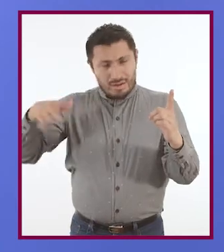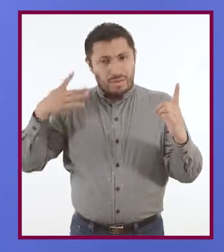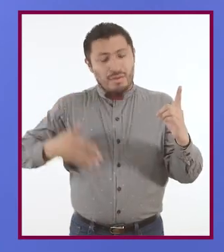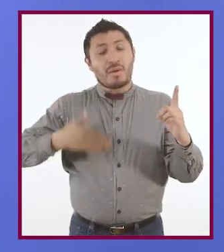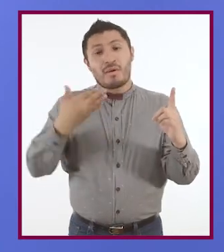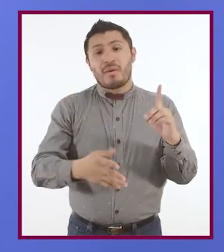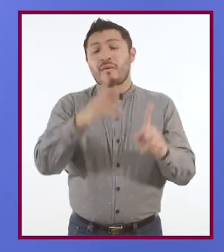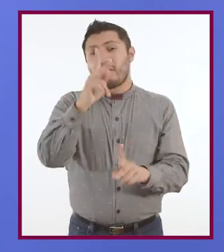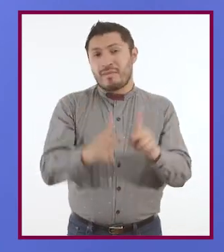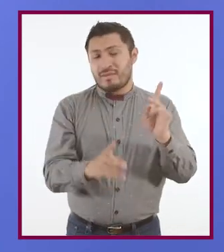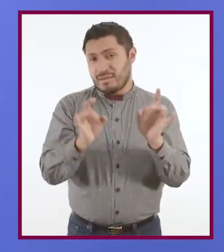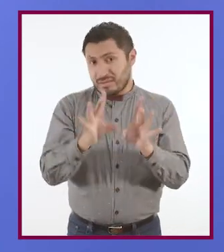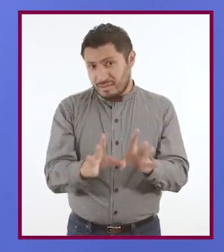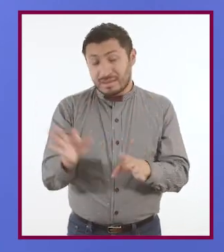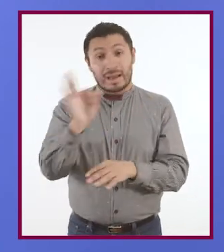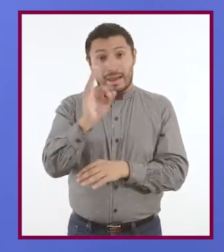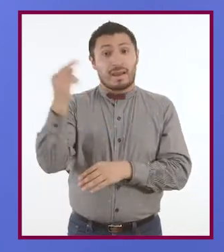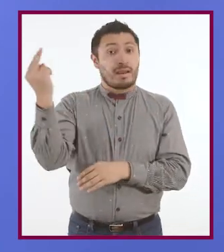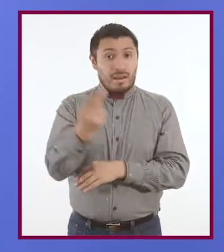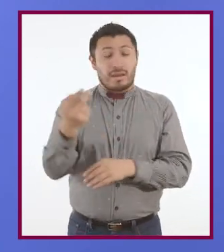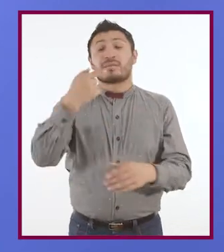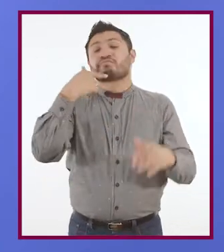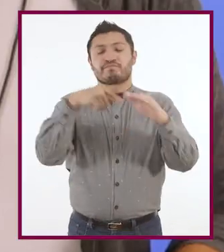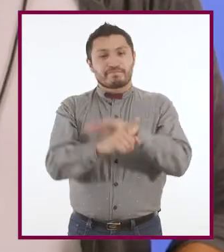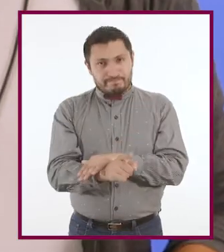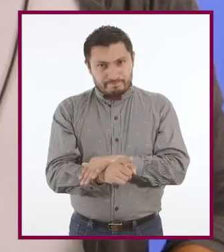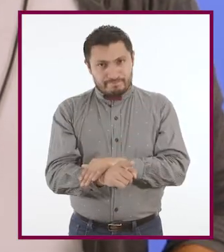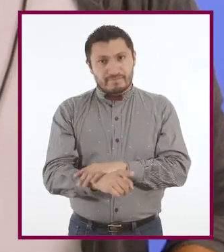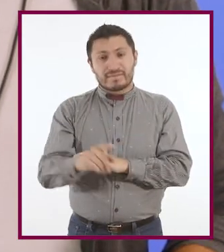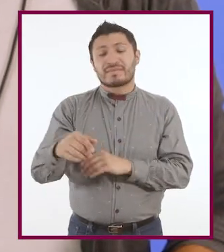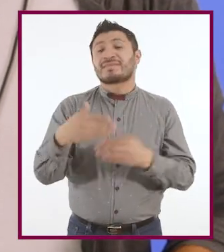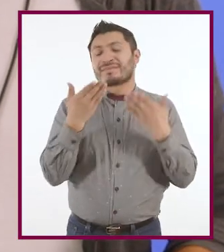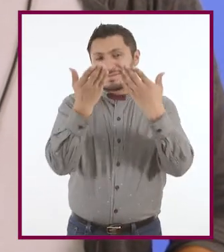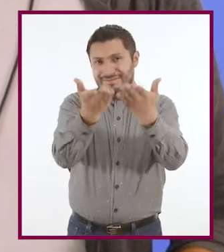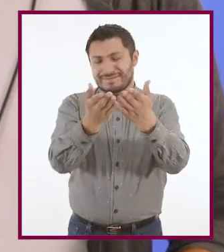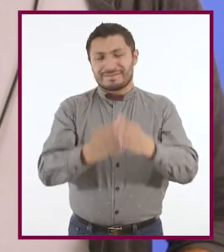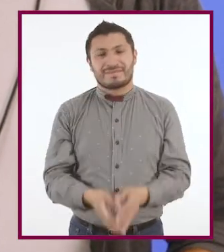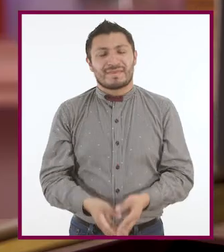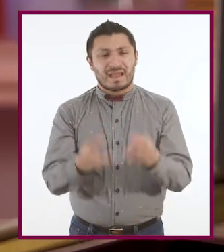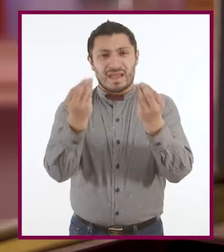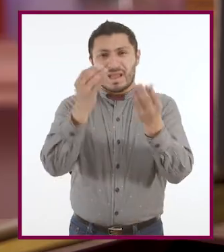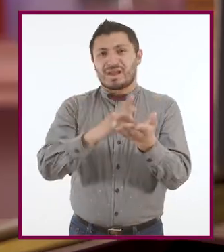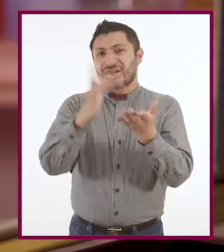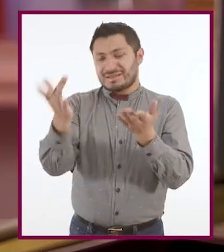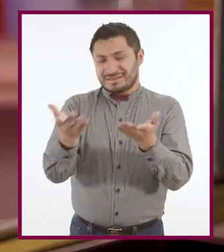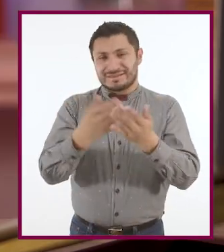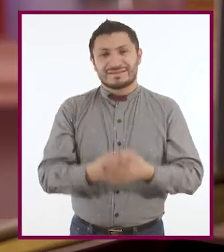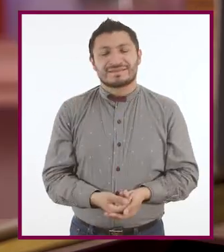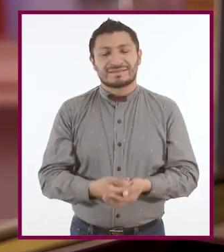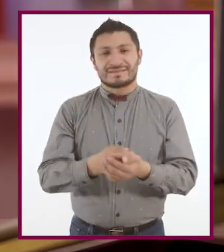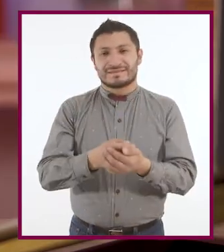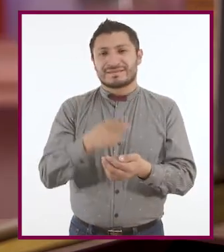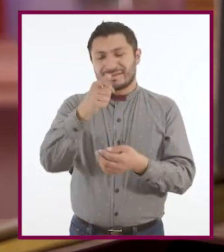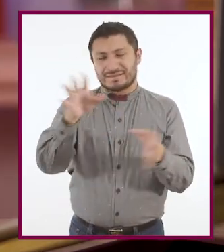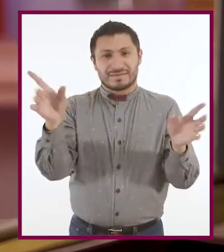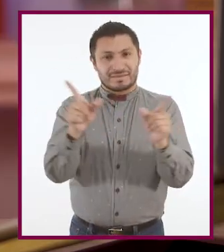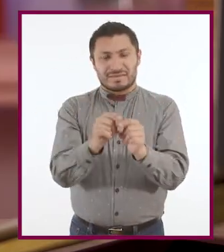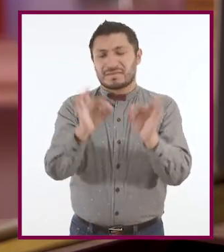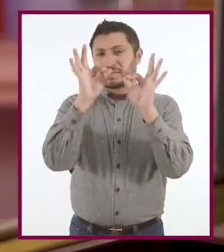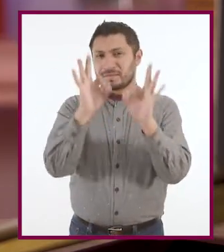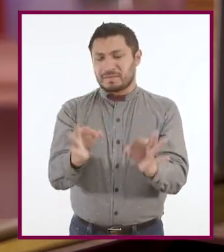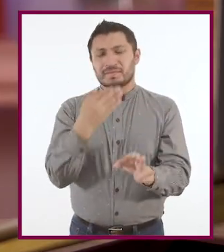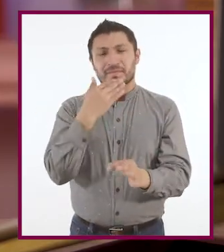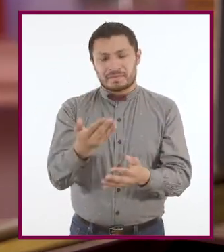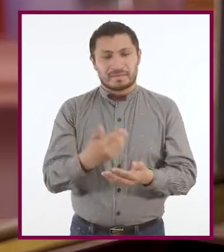situación y de ser necesario denunciar. Regreso contigo. Muchísimas gracias Donovan. Puntual tu resumen como siempre.